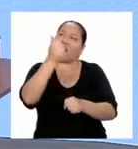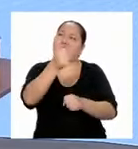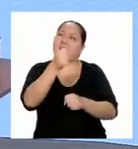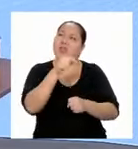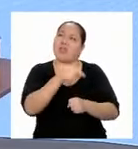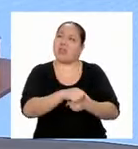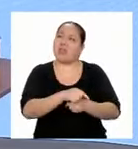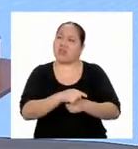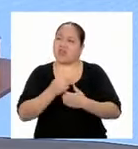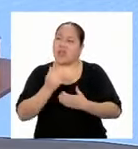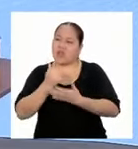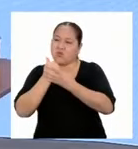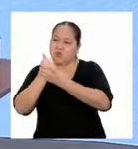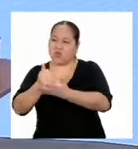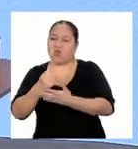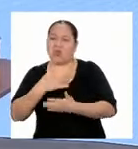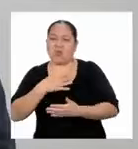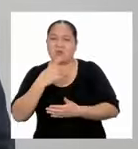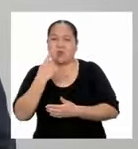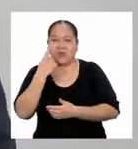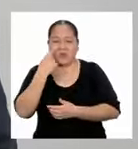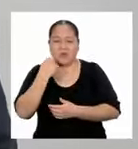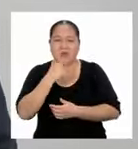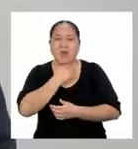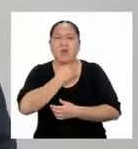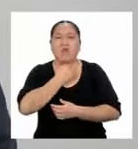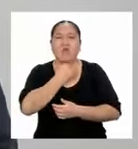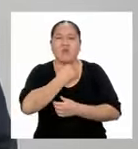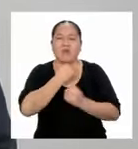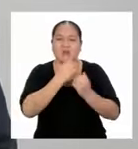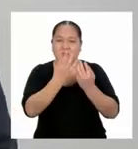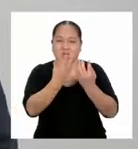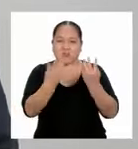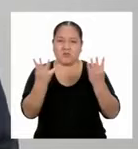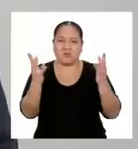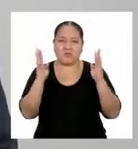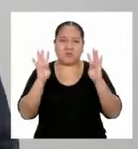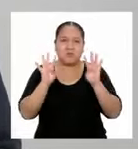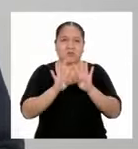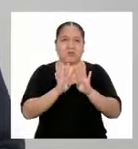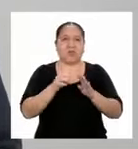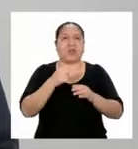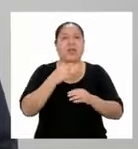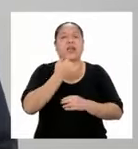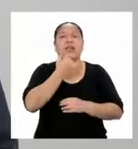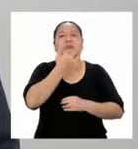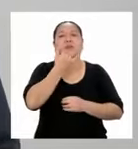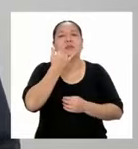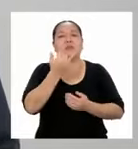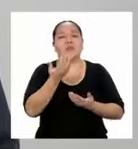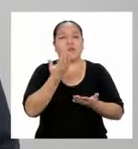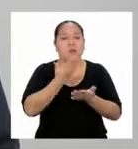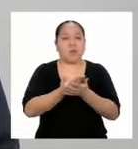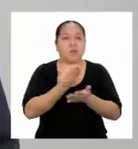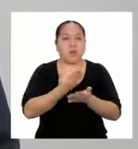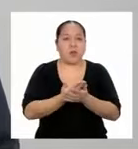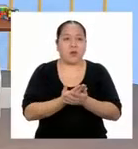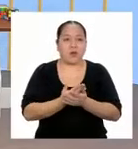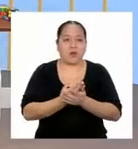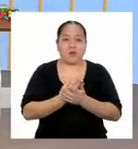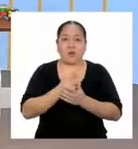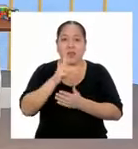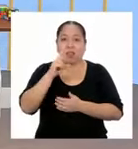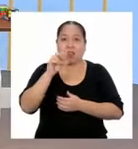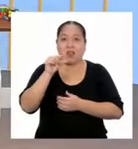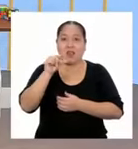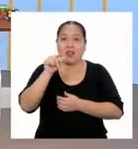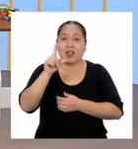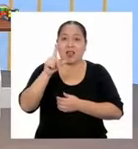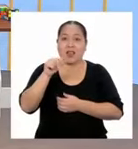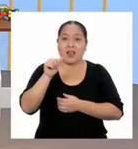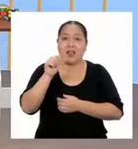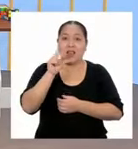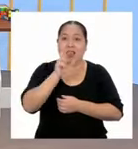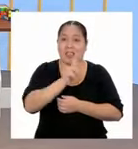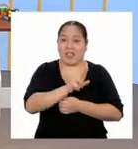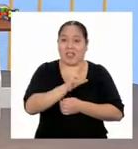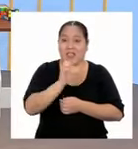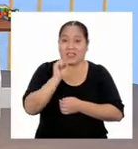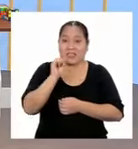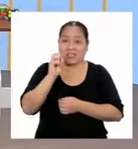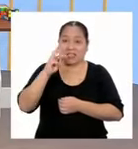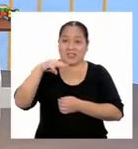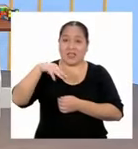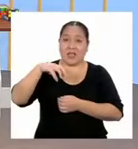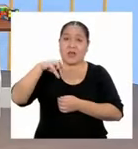ayudar a mi abuelo a acercar su terreno. Jonathan, ¿y qué pasa si pruebas con una regla de tres simple? ¡Claro!